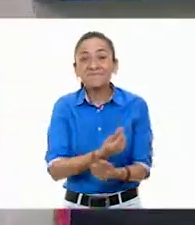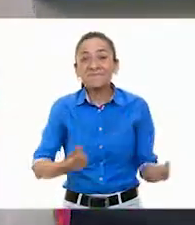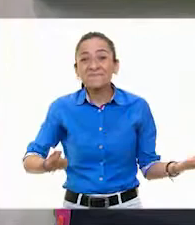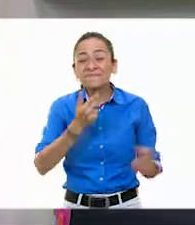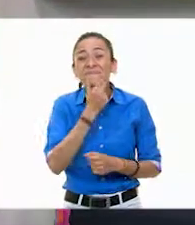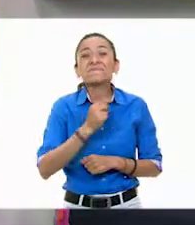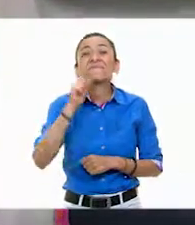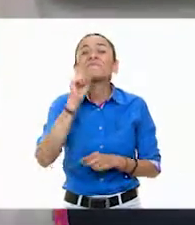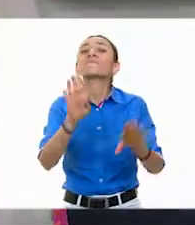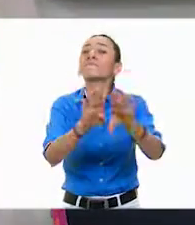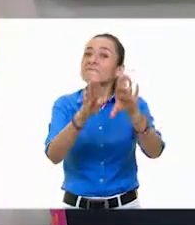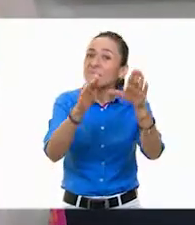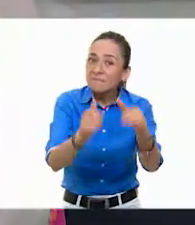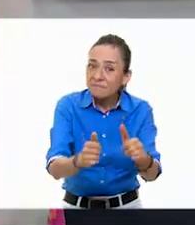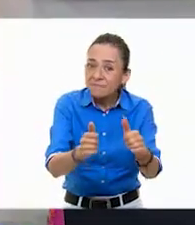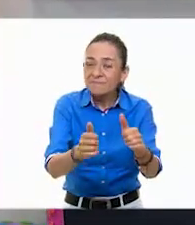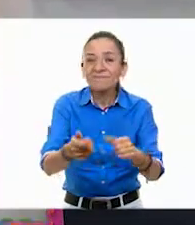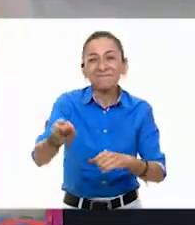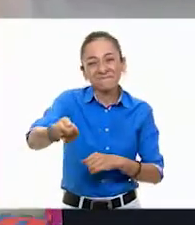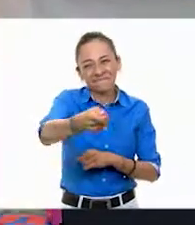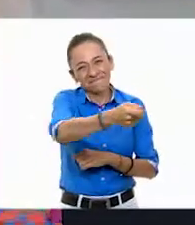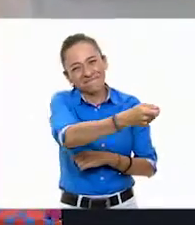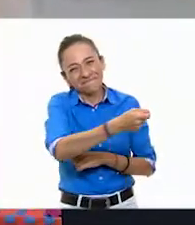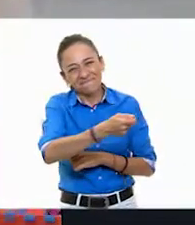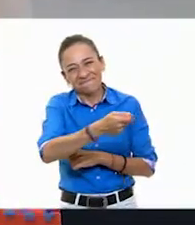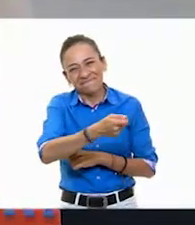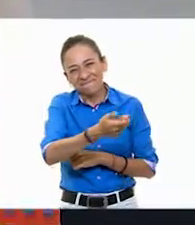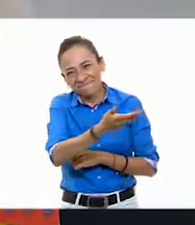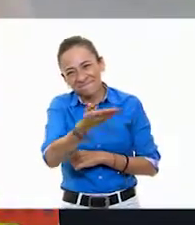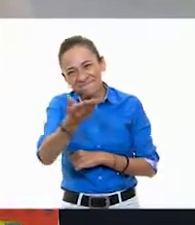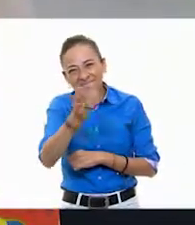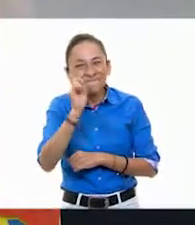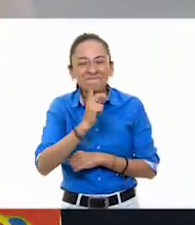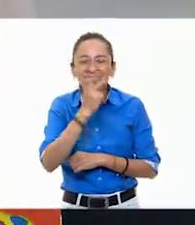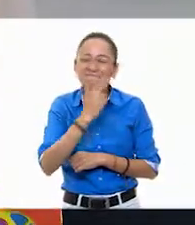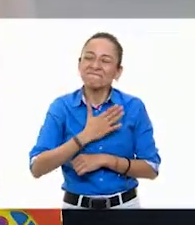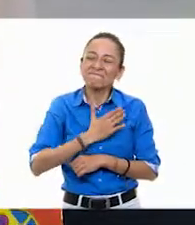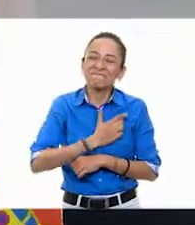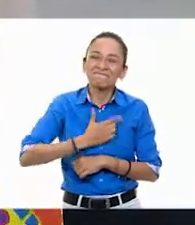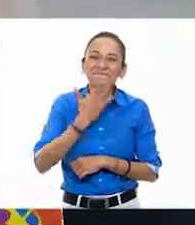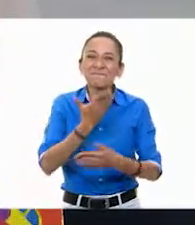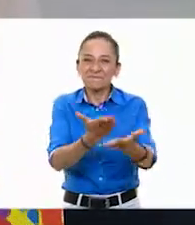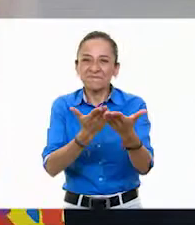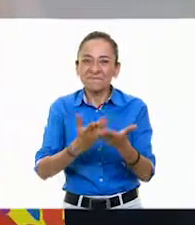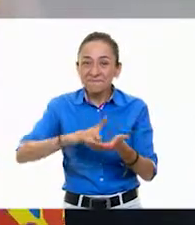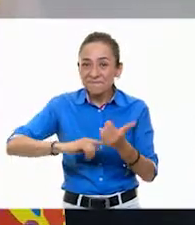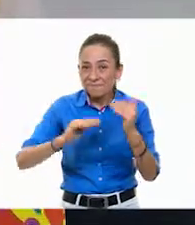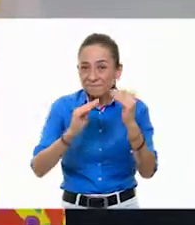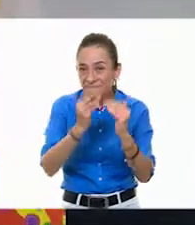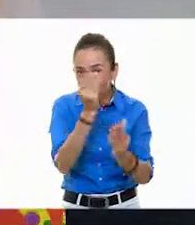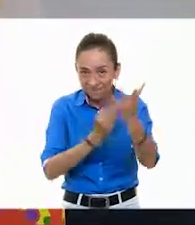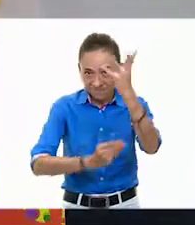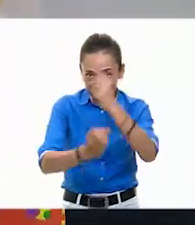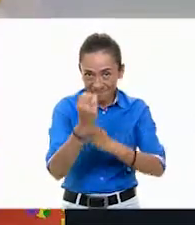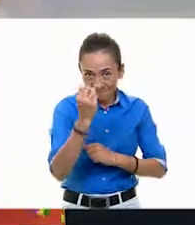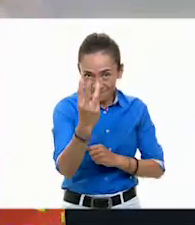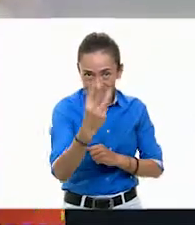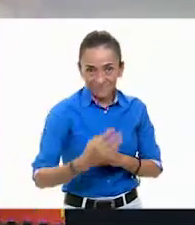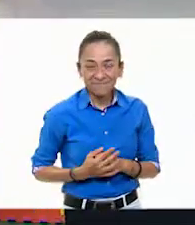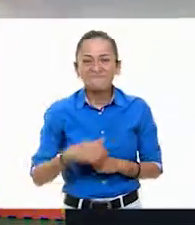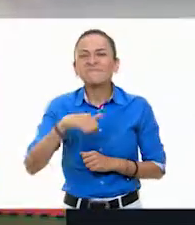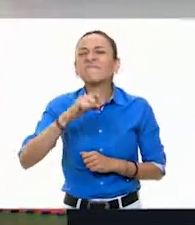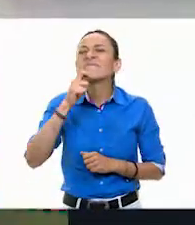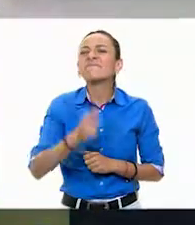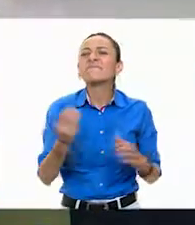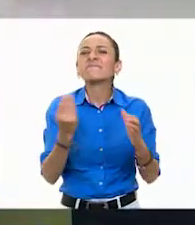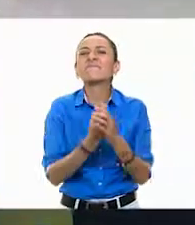y niños? Me da mucho gusto saludarlas y saludarlos. Bienvenidas y bienvenidos a Aprende en Casa 3. Esta es la asignatura